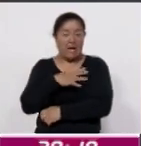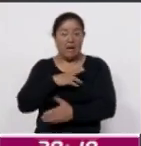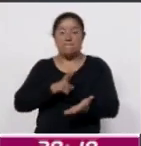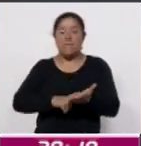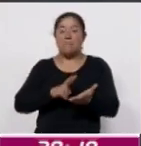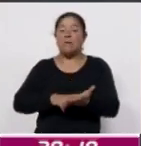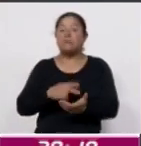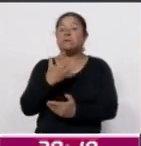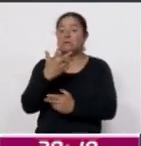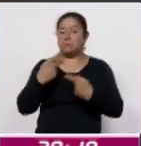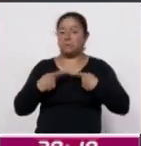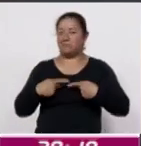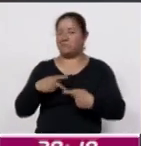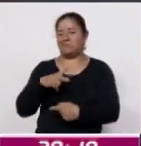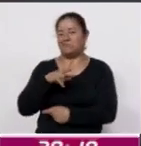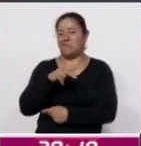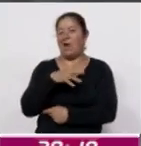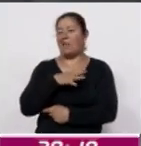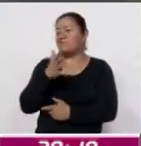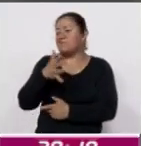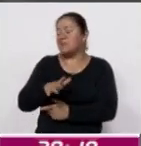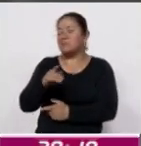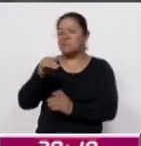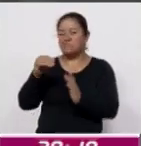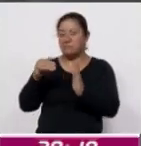de no más de 5 personas por cada 10 minutos.